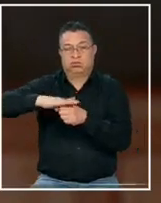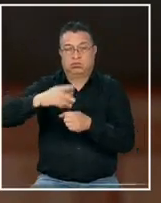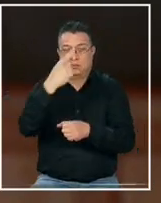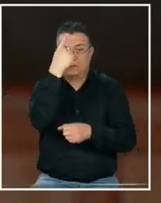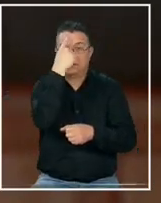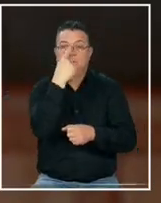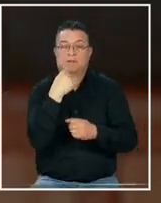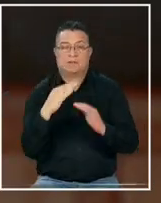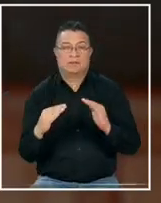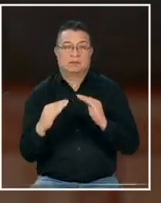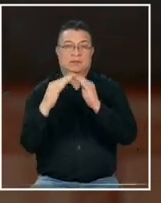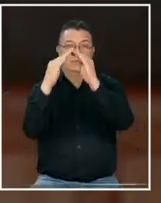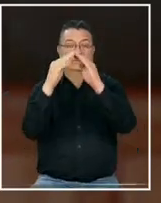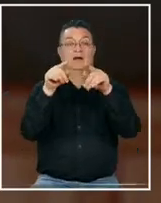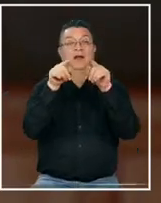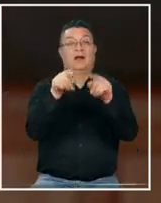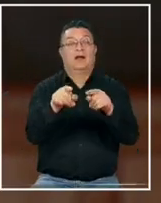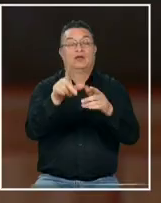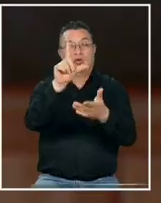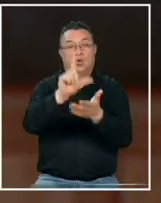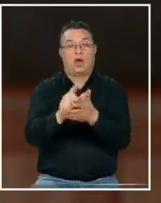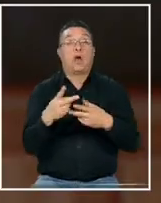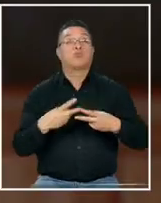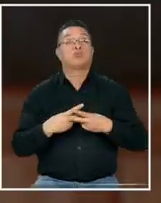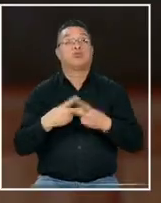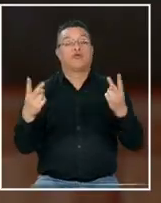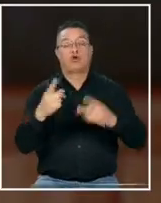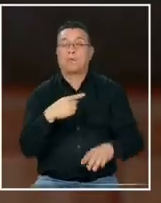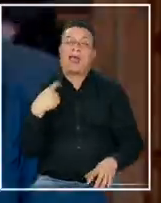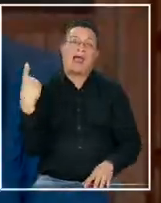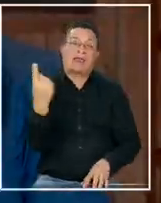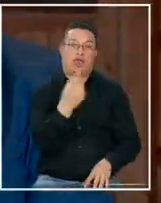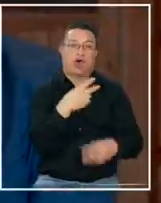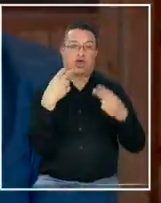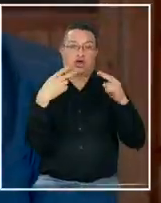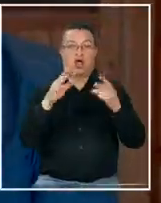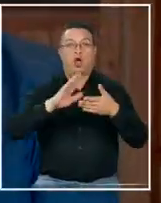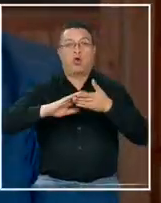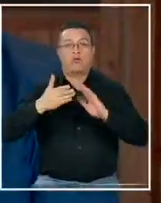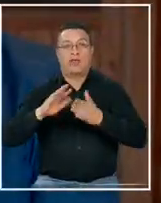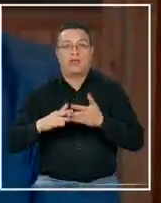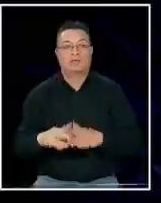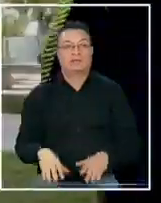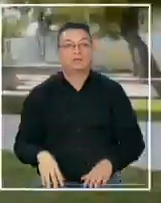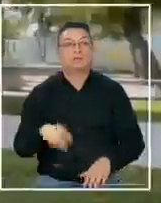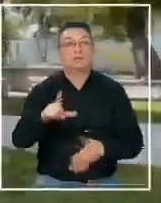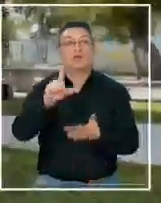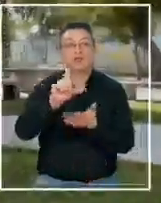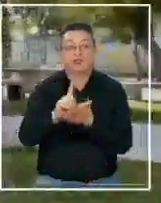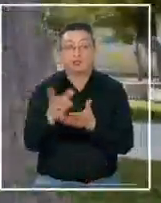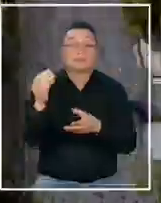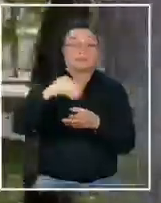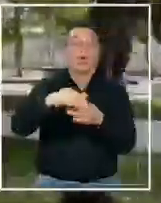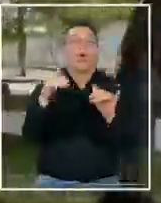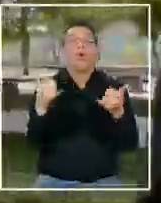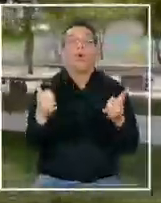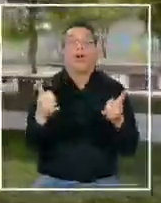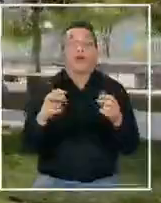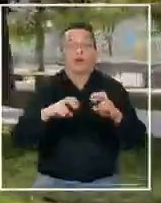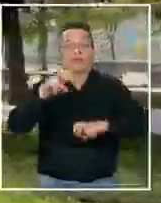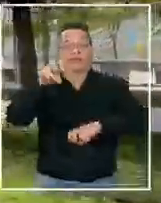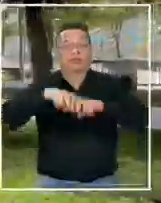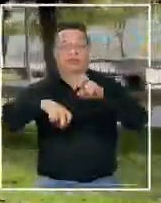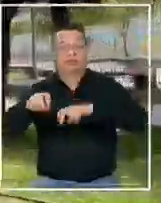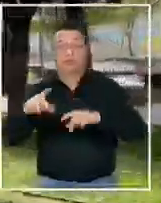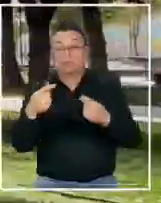y construir ahí un espacio público que sea para toda la comunidad. Se instalarán juegos. El presupuesto nos